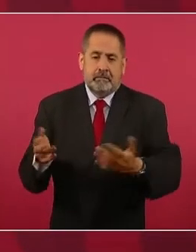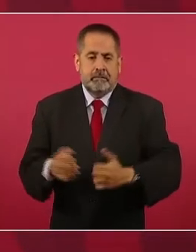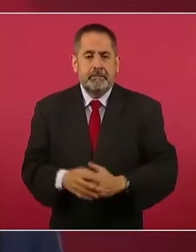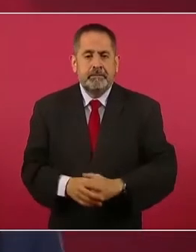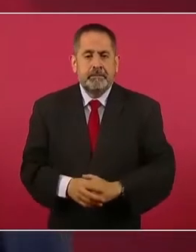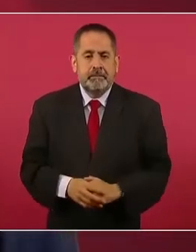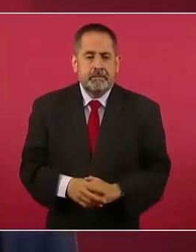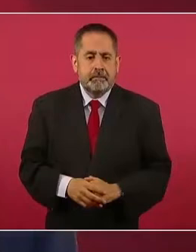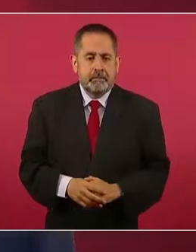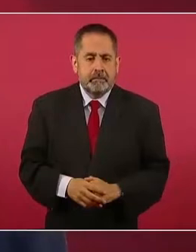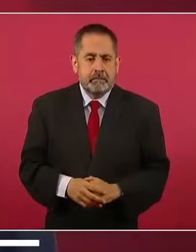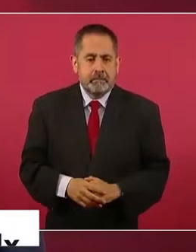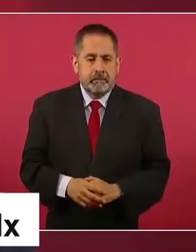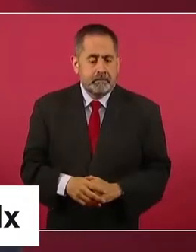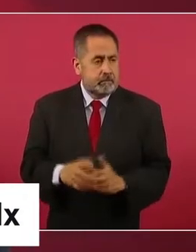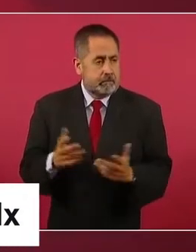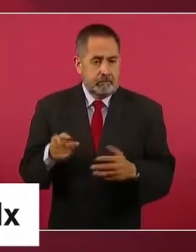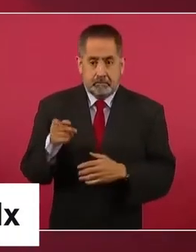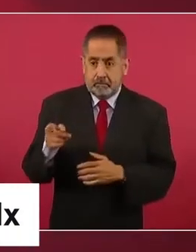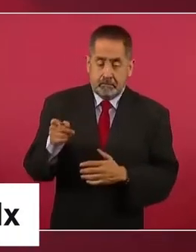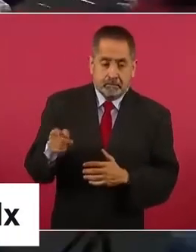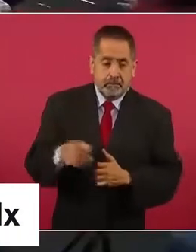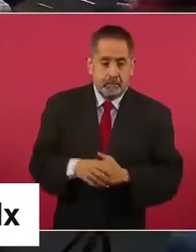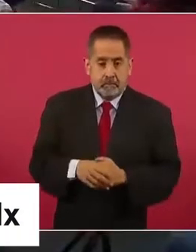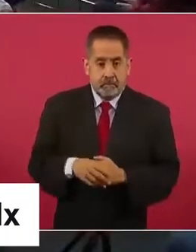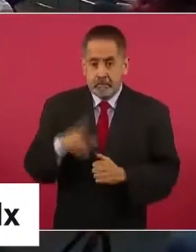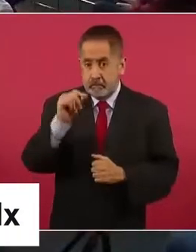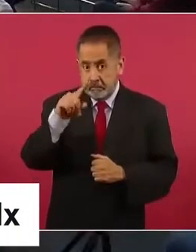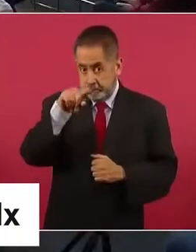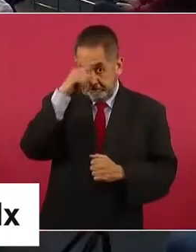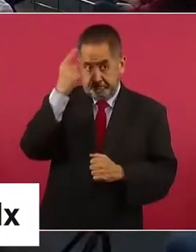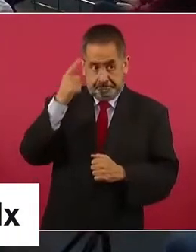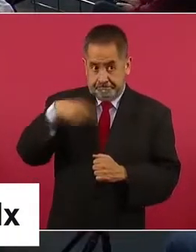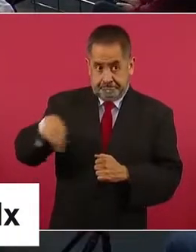que por cierto no es fácil,